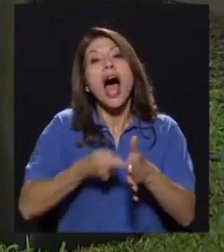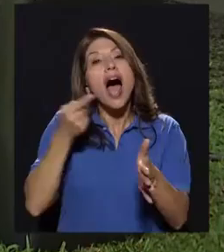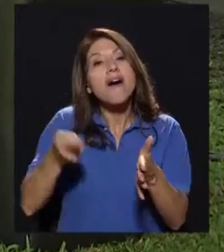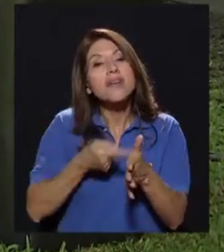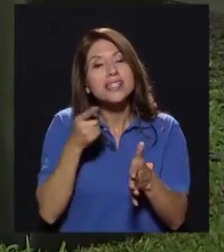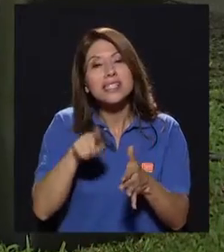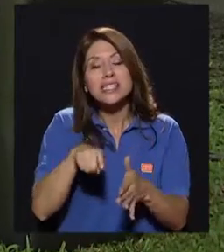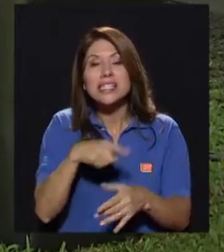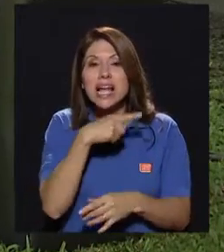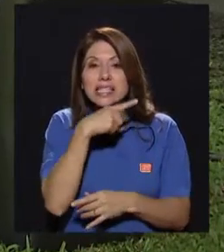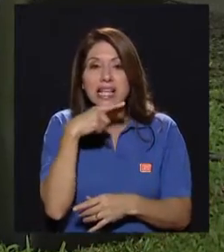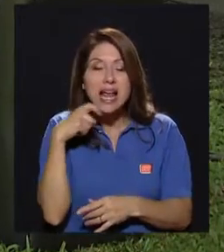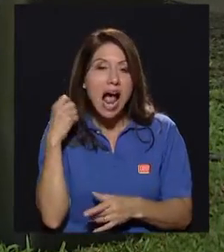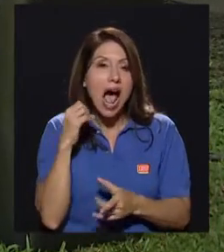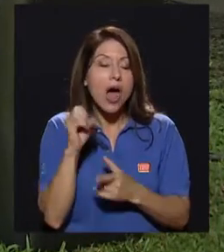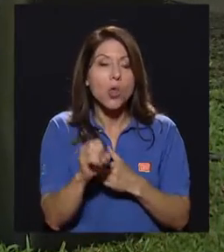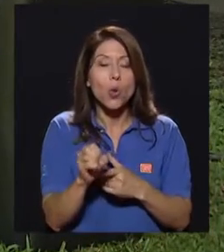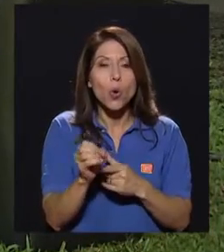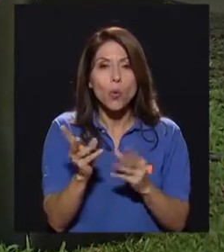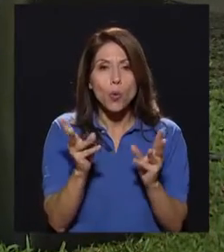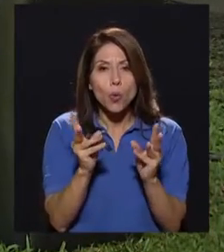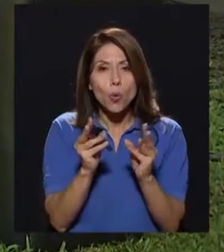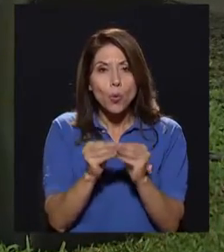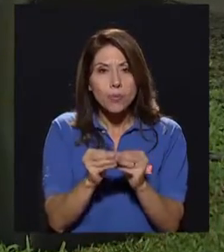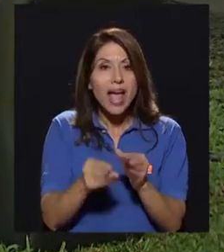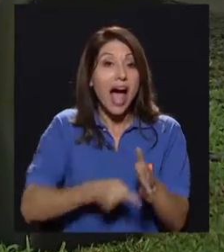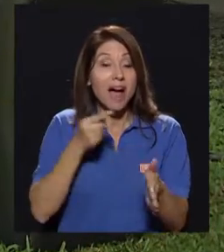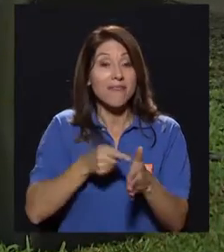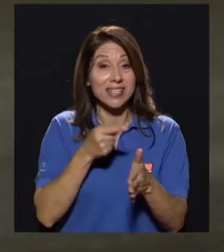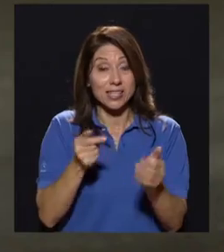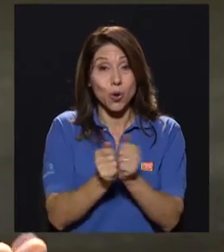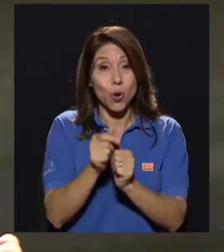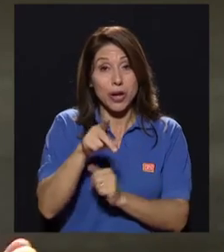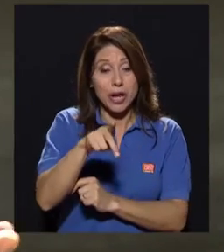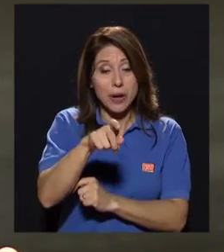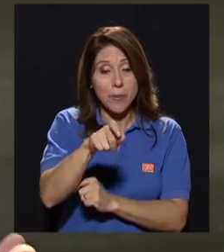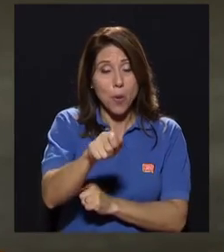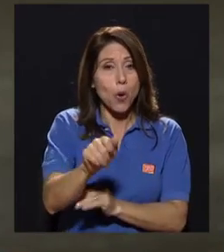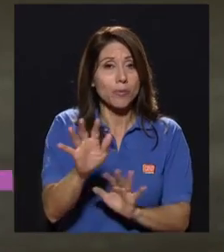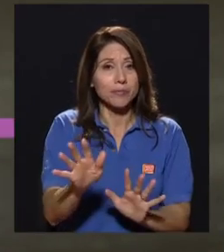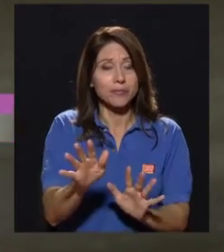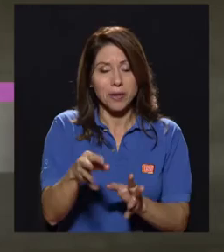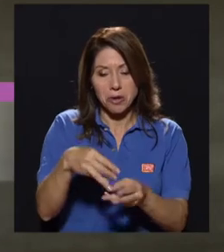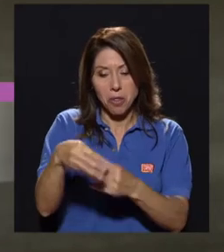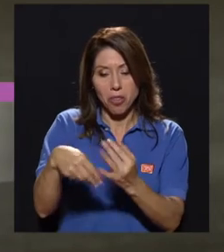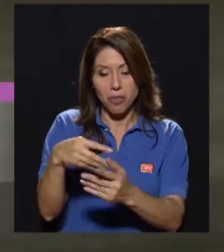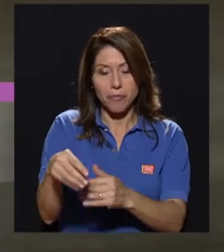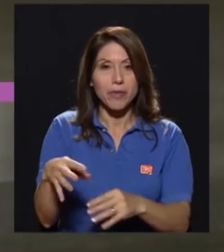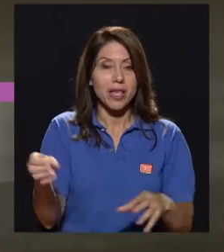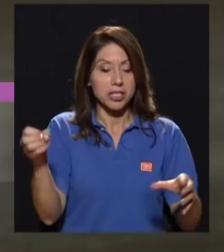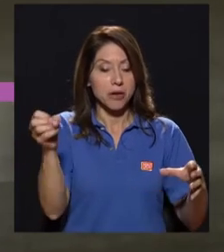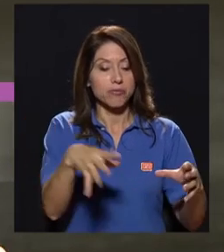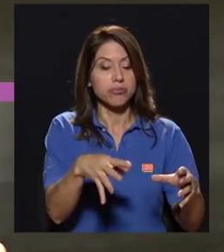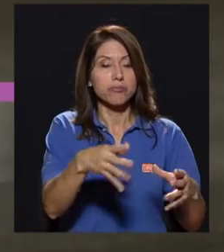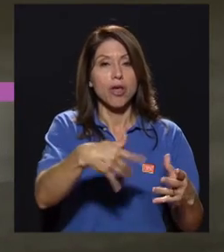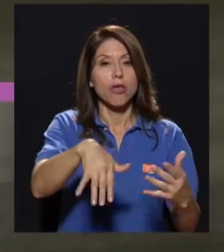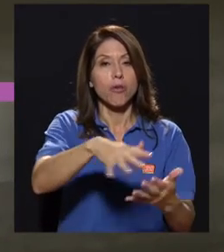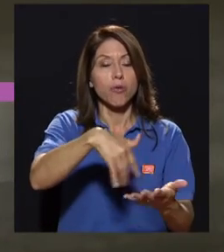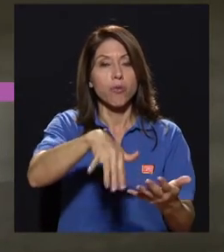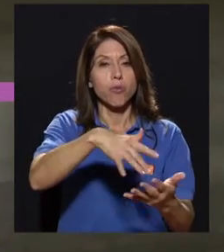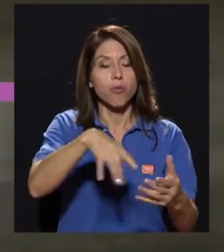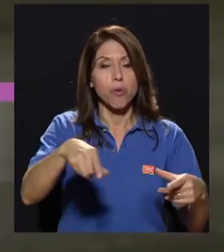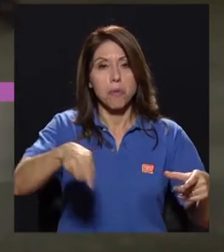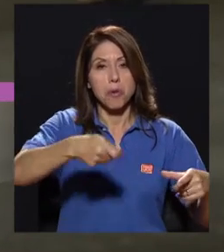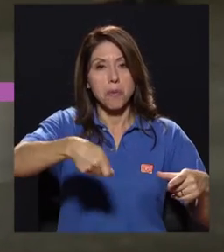también con otros olores, con limón los usan. Y ya por último los tiran al sartén y los hacen asados